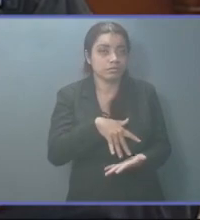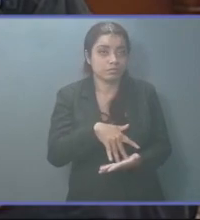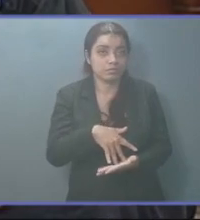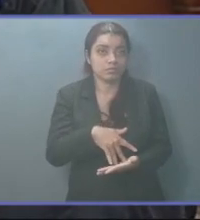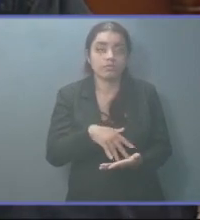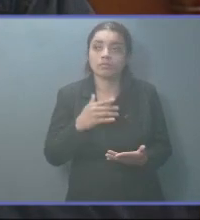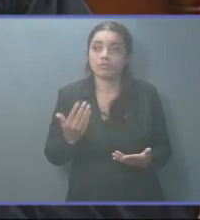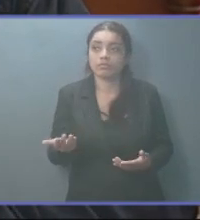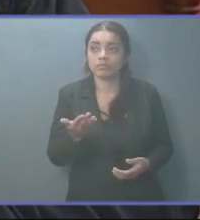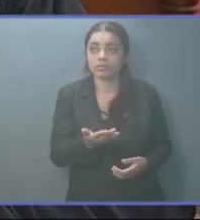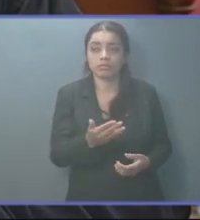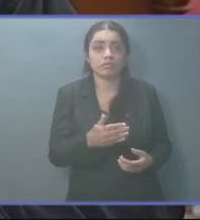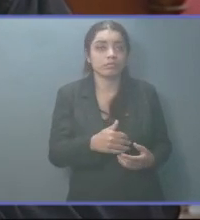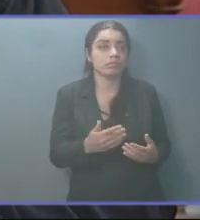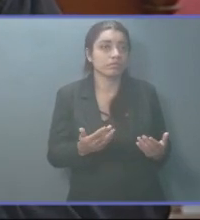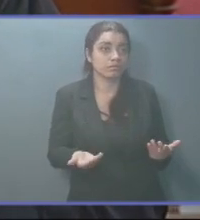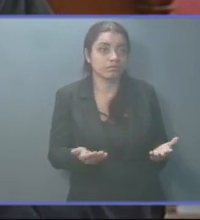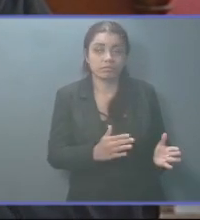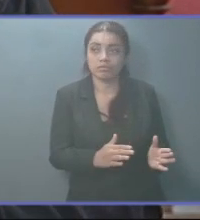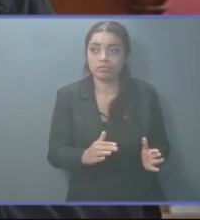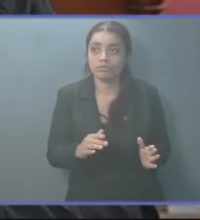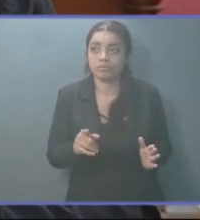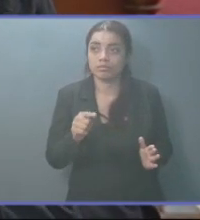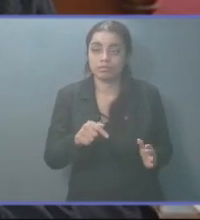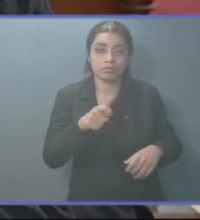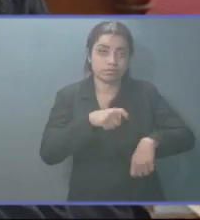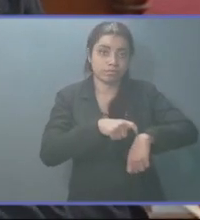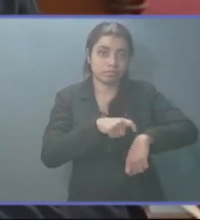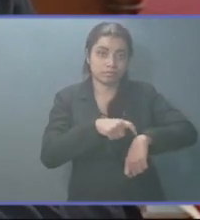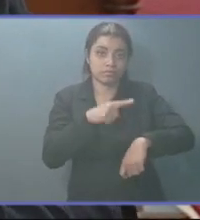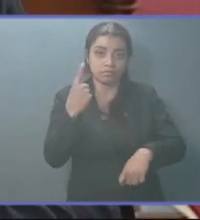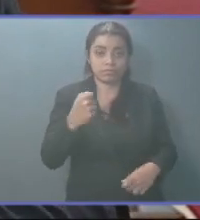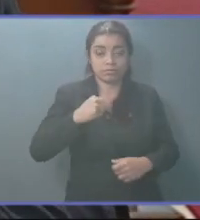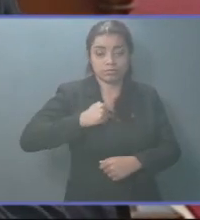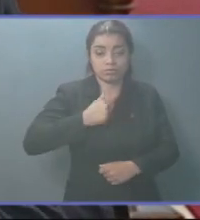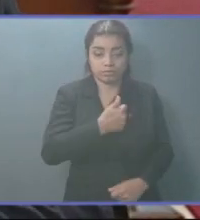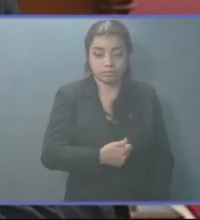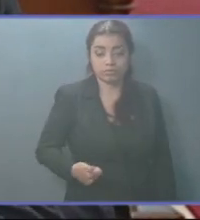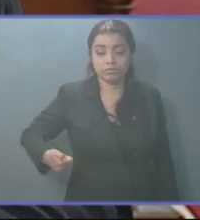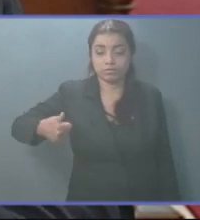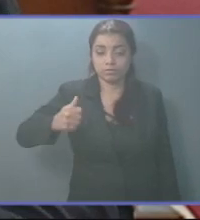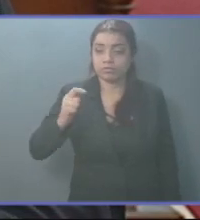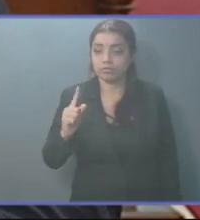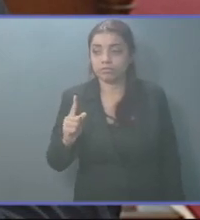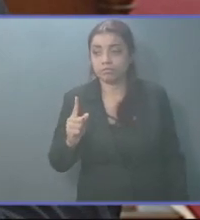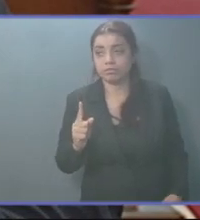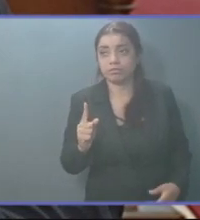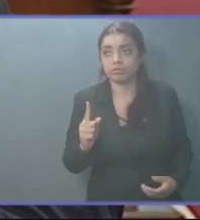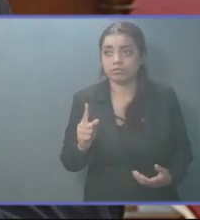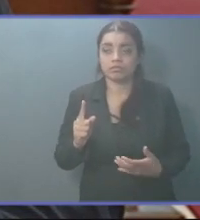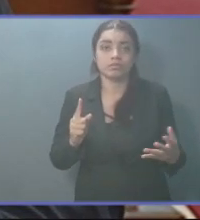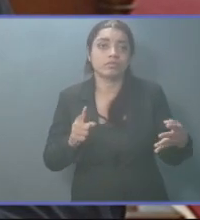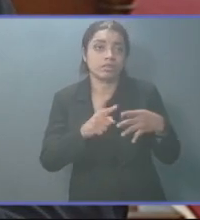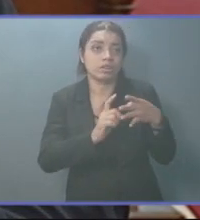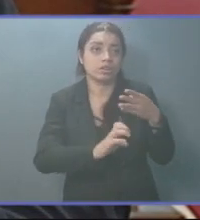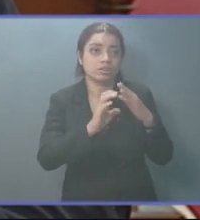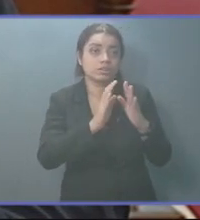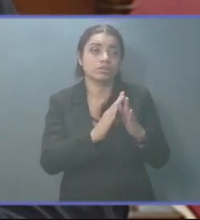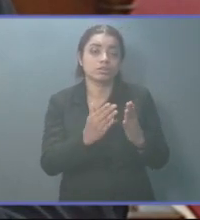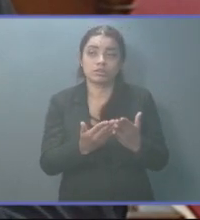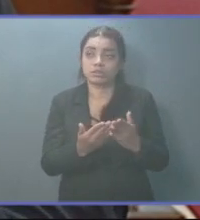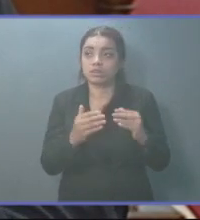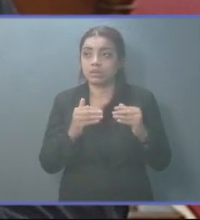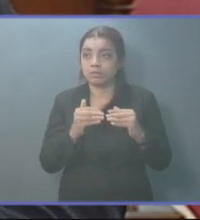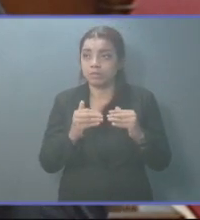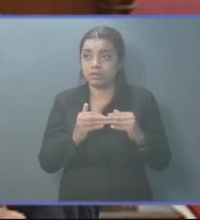tanto la de el alto mando, que está en este momento en una interpelación, es una facultad constitucional, como